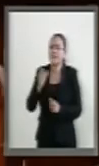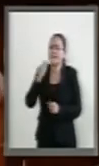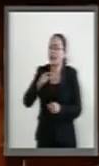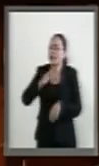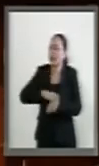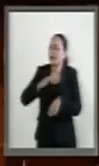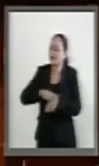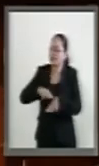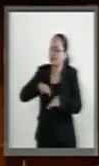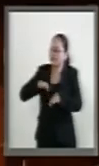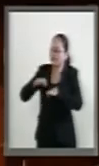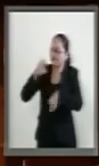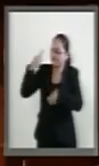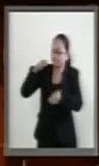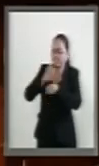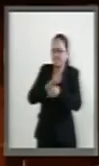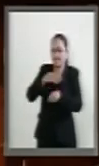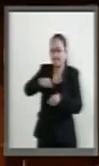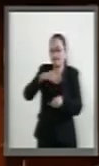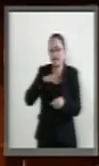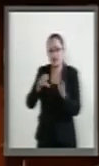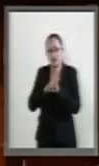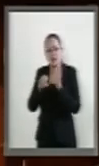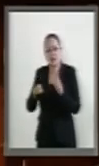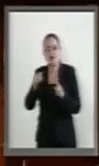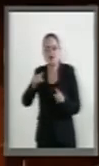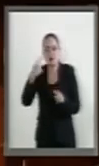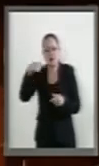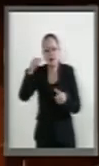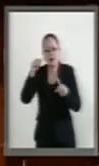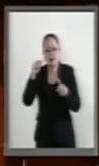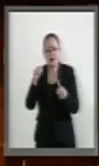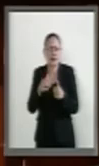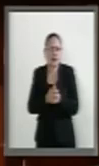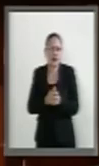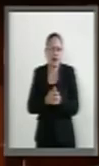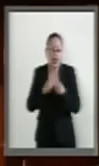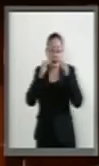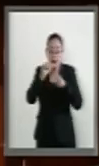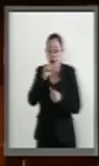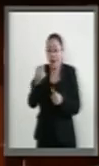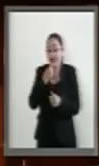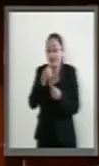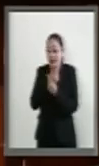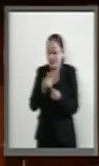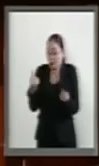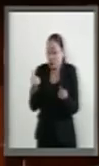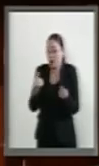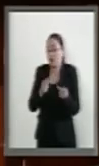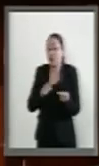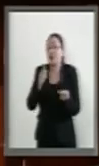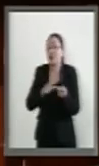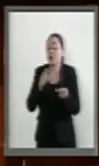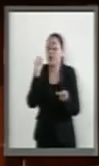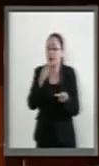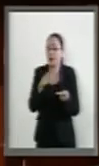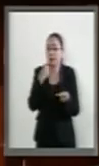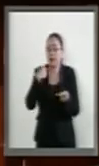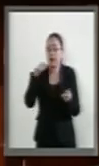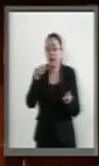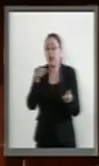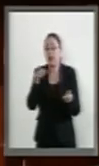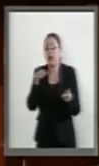grupos de trabajo, tanto por ejemplo de atención a menores migrantes como de